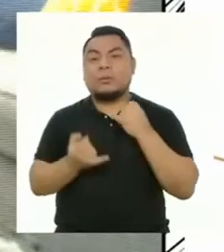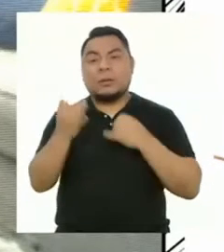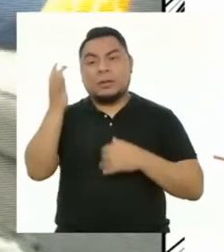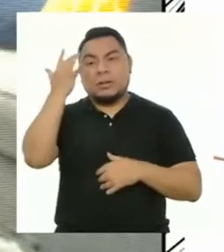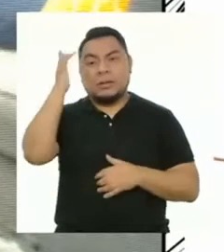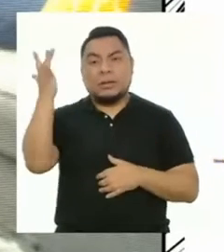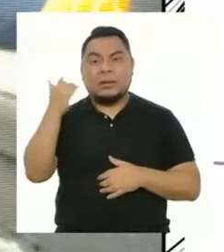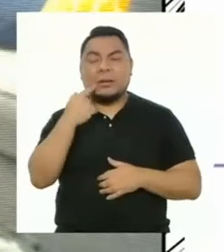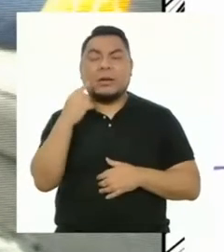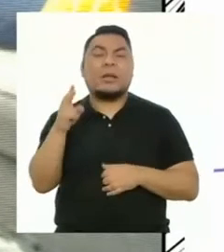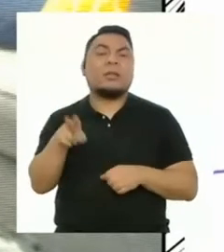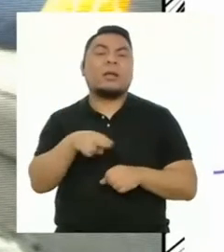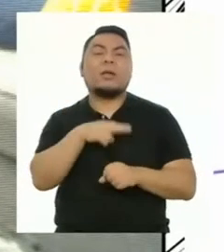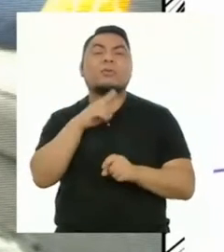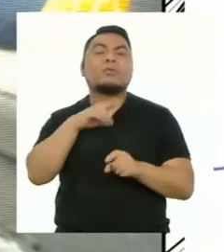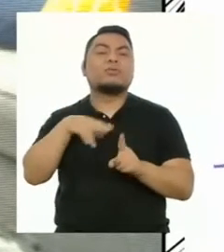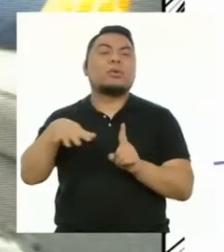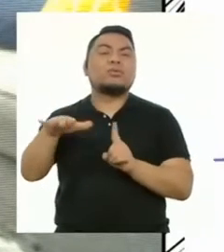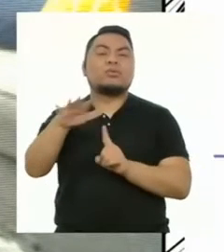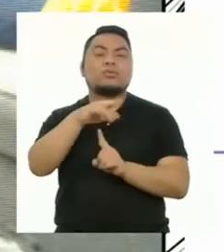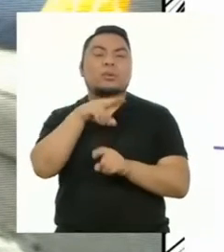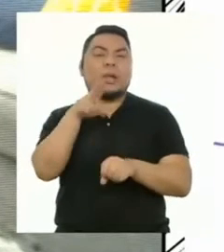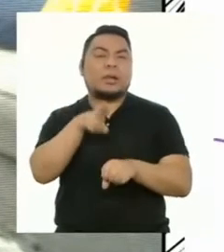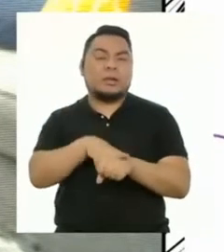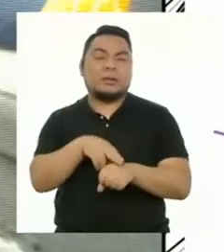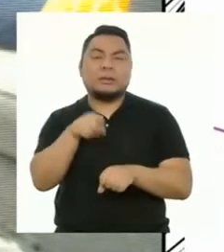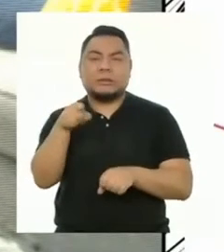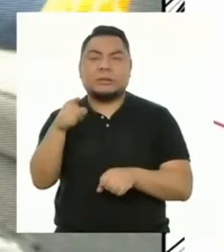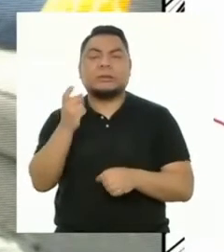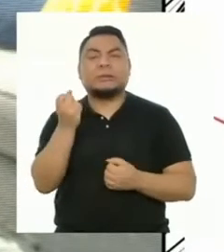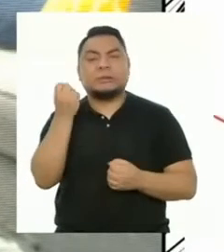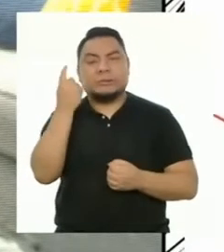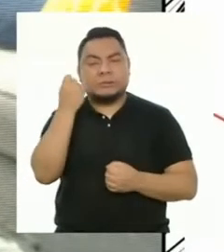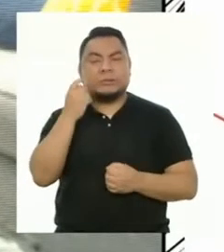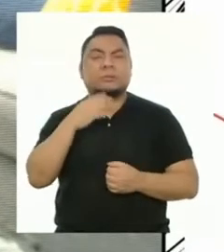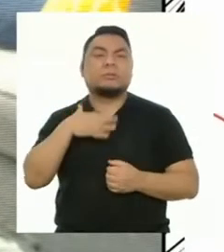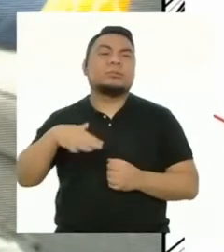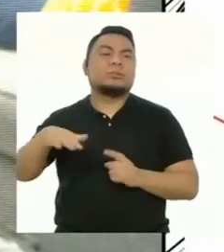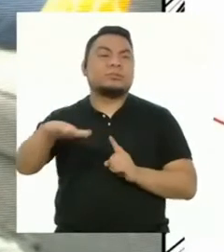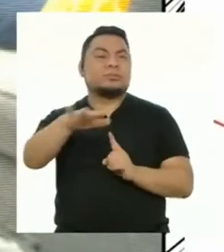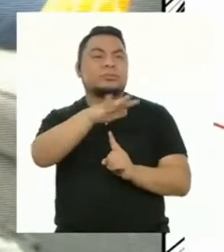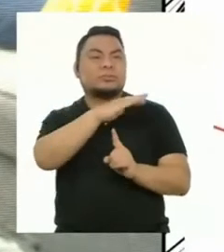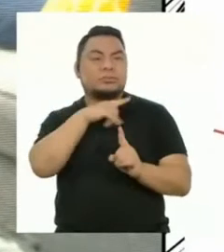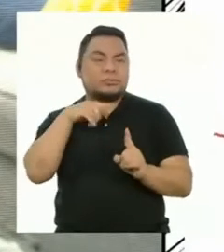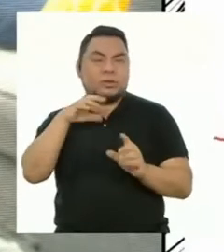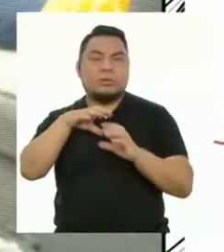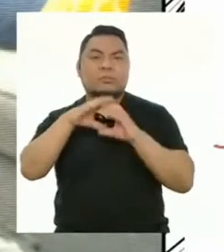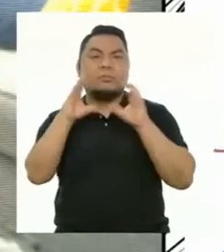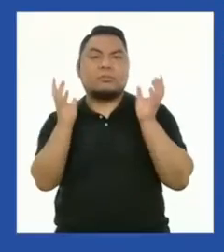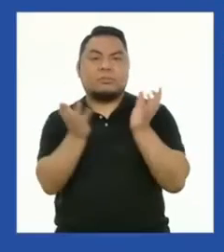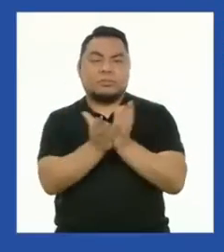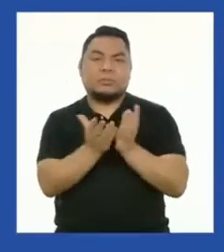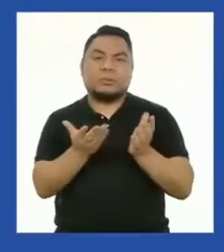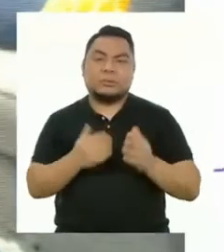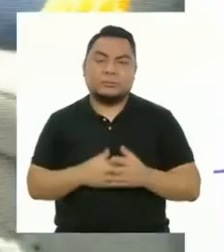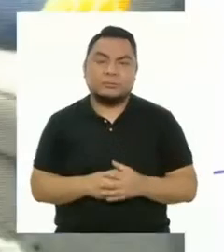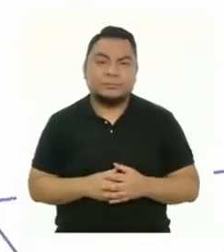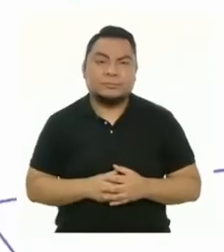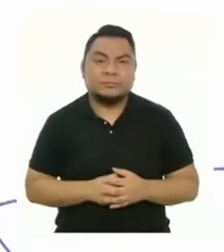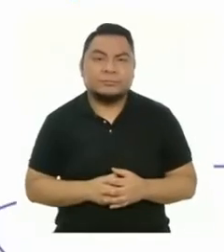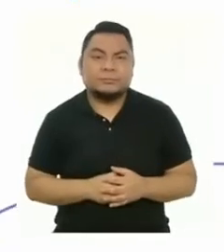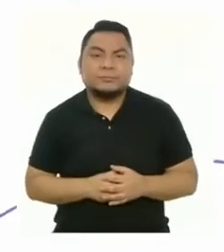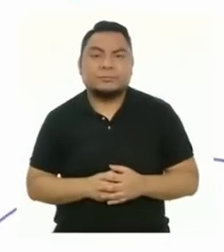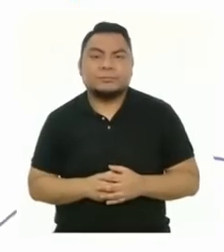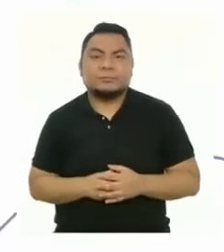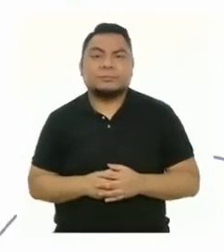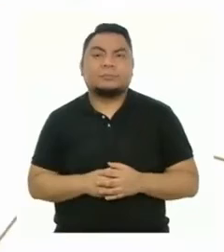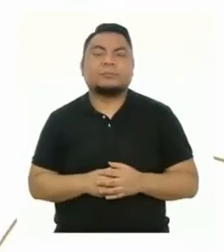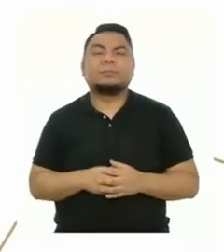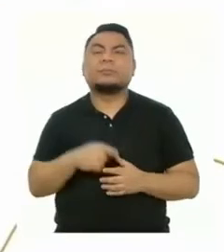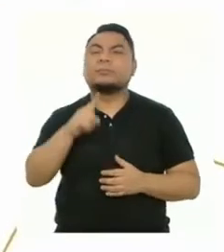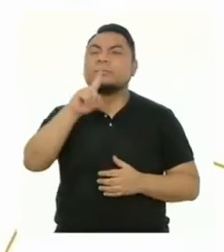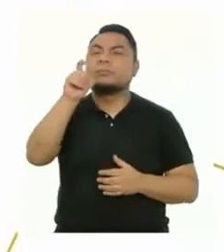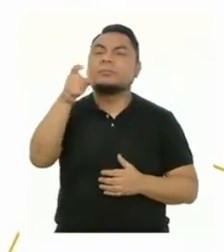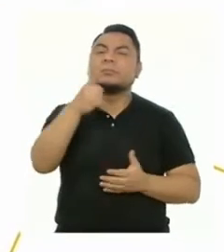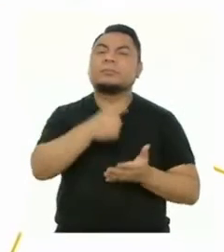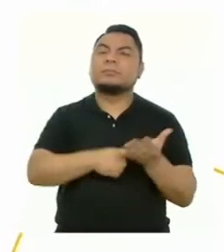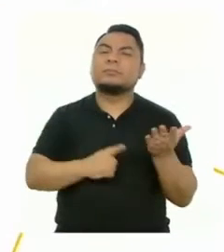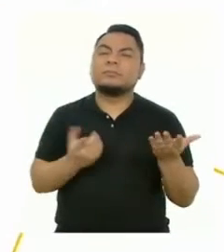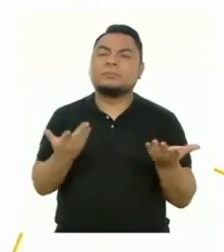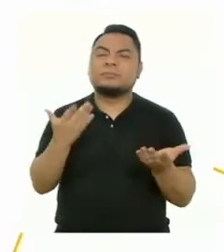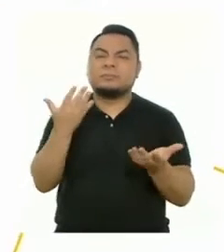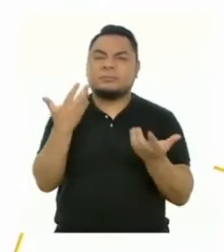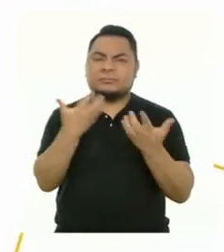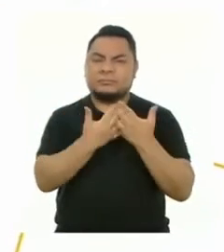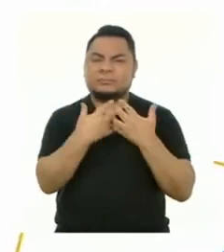inteligencia naturalista. Nos sirve para poder entender nuestro entorno, el mundo que nos rodea. ¿Qué relación